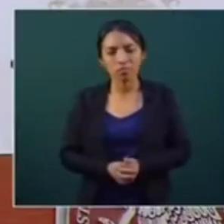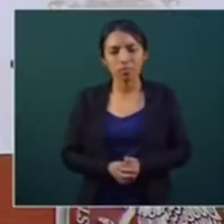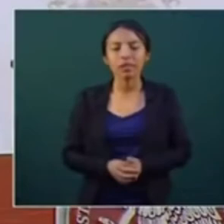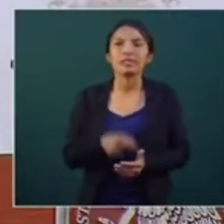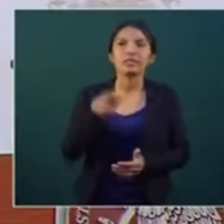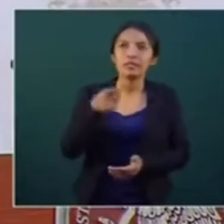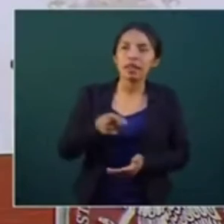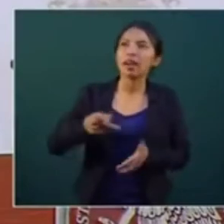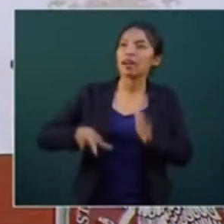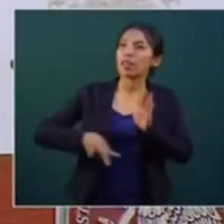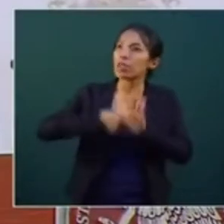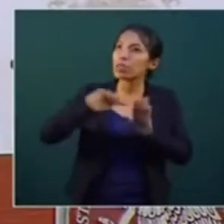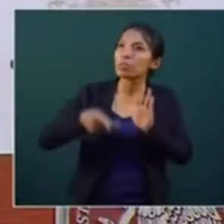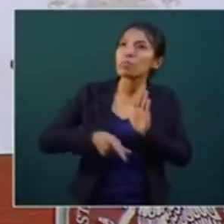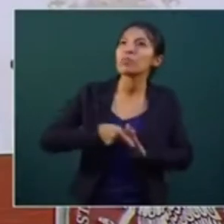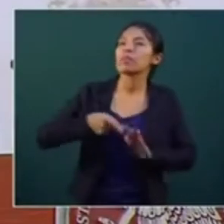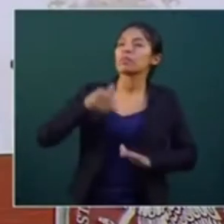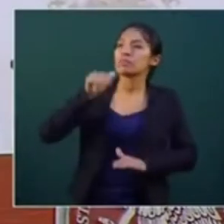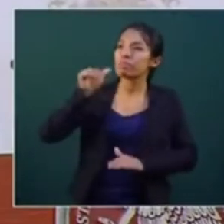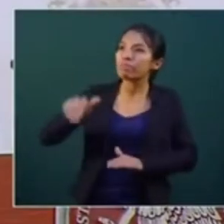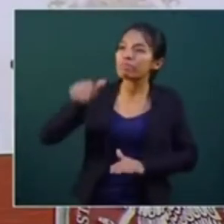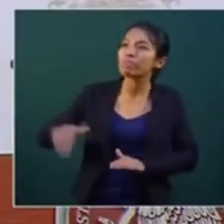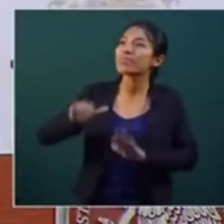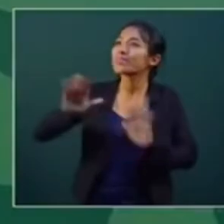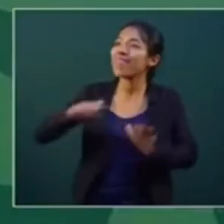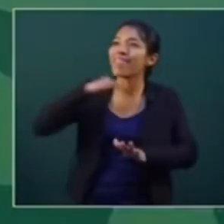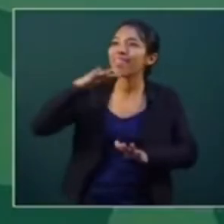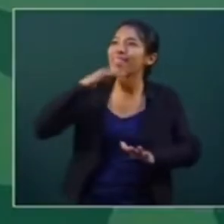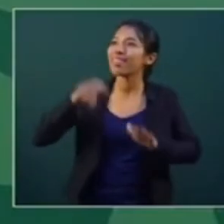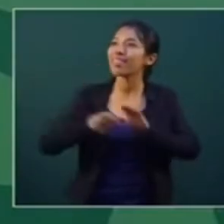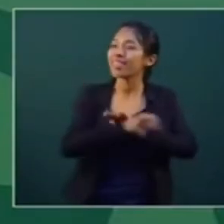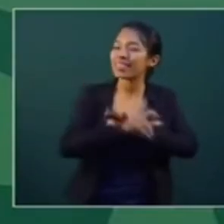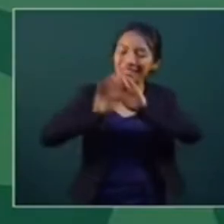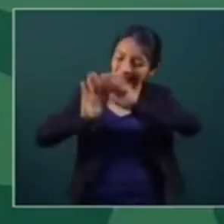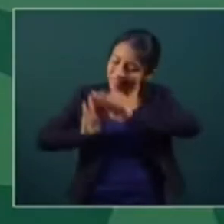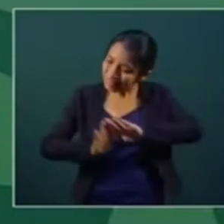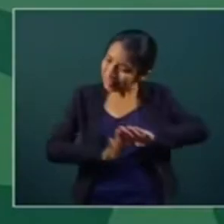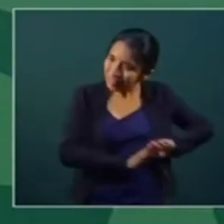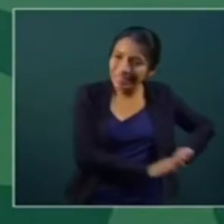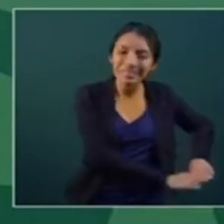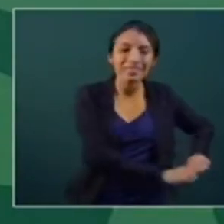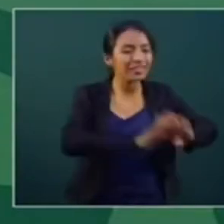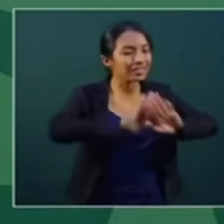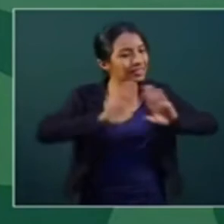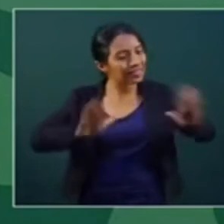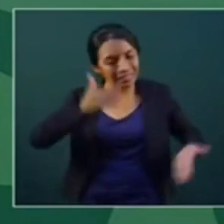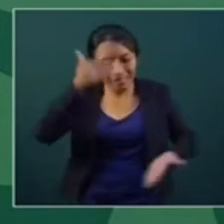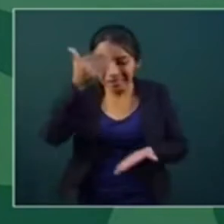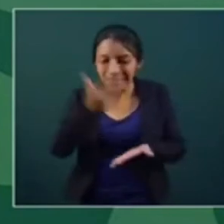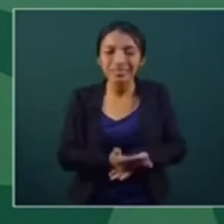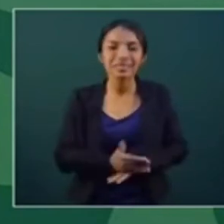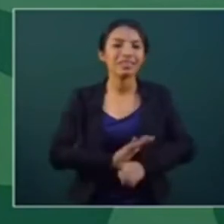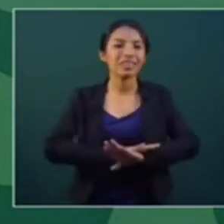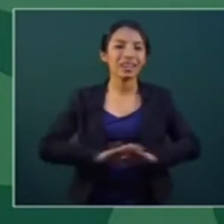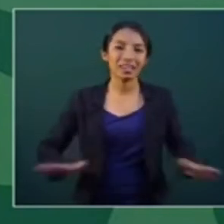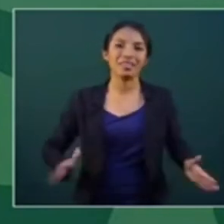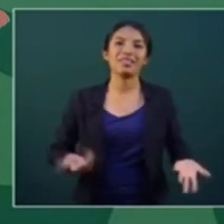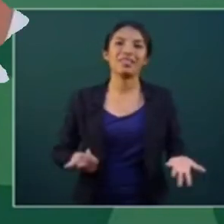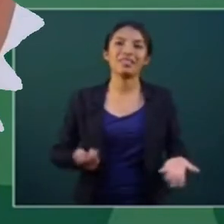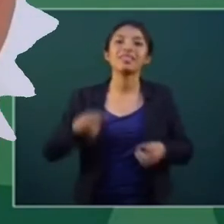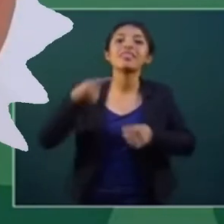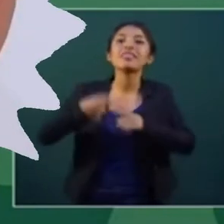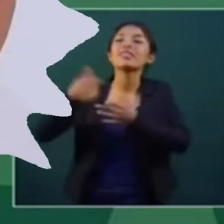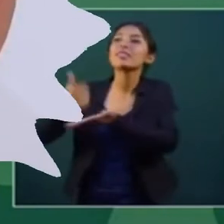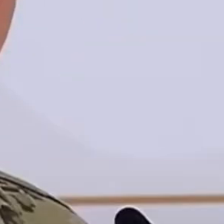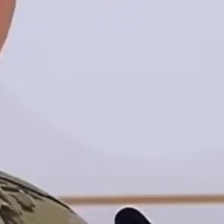ha dicho que hagamos un lado la corrupción, pues lo hagamos. A fin de cuentas los que nos vamos a favorecer somos nosotros